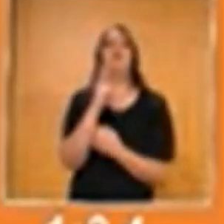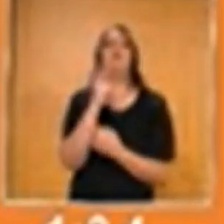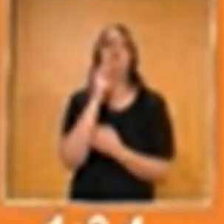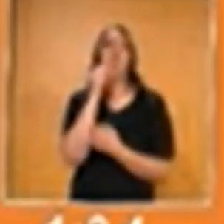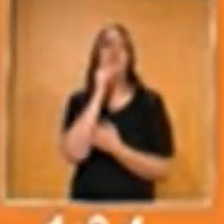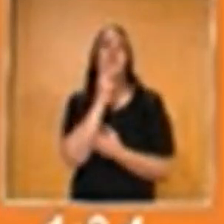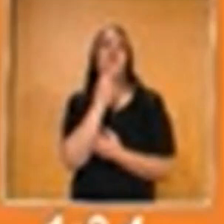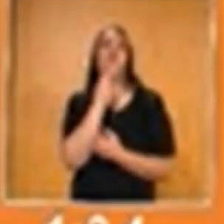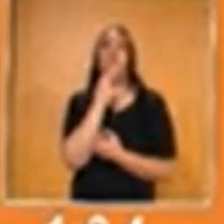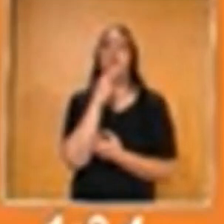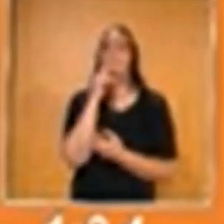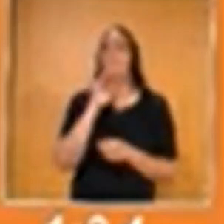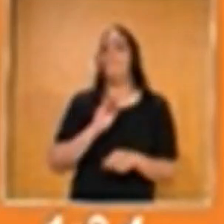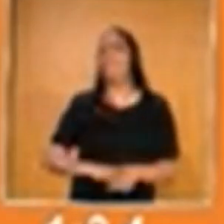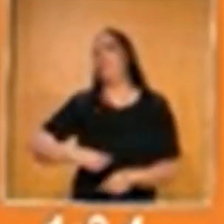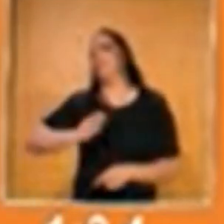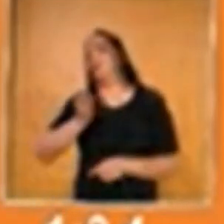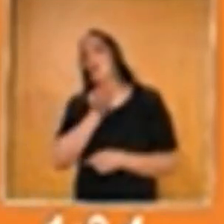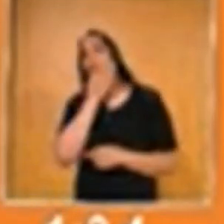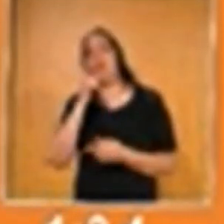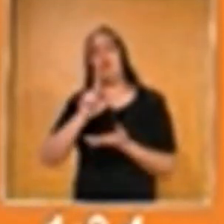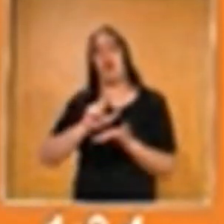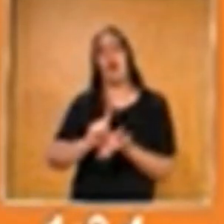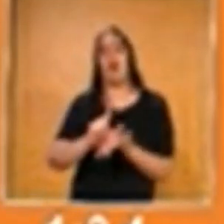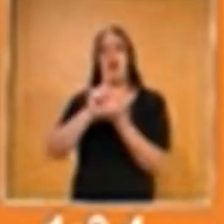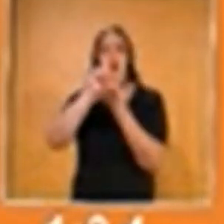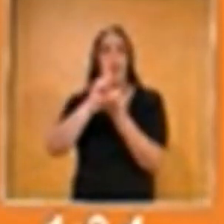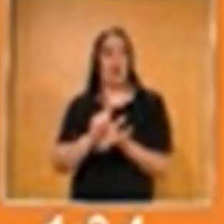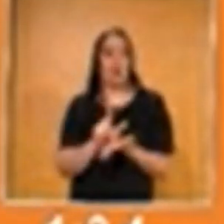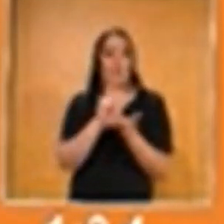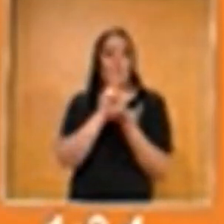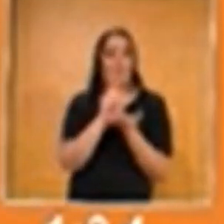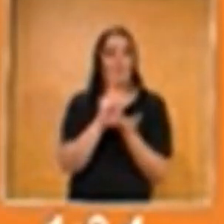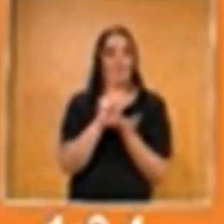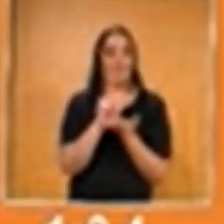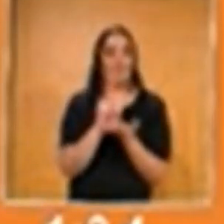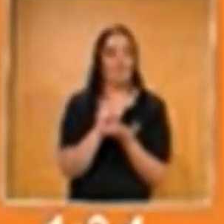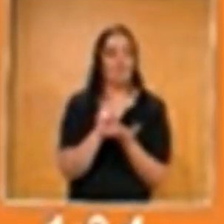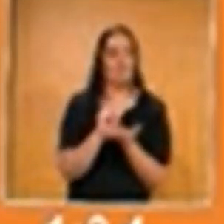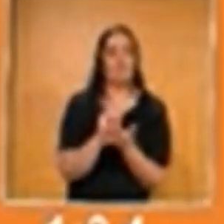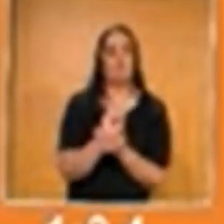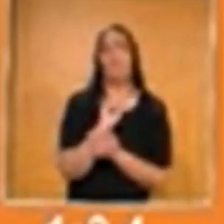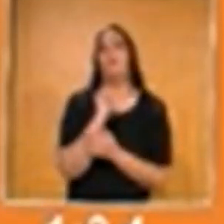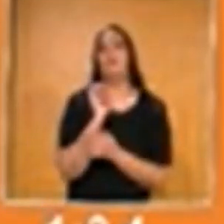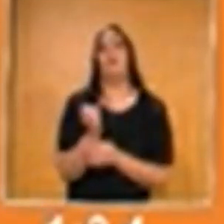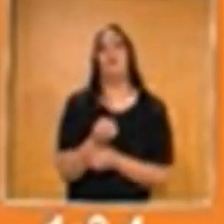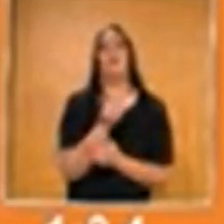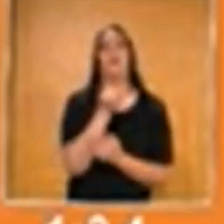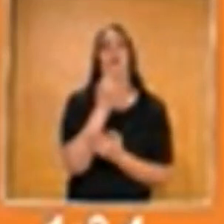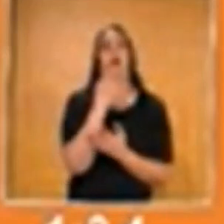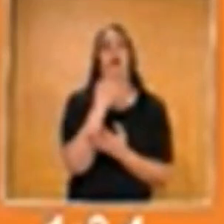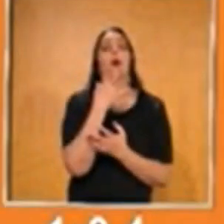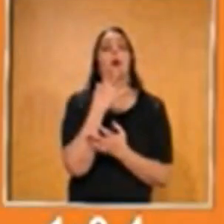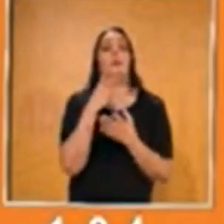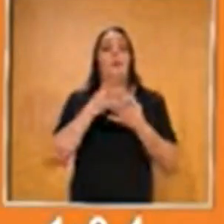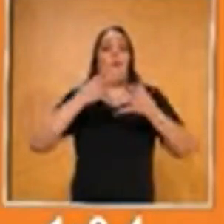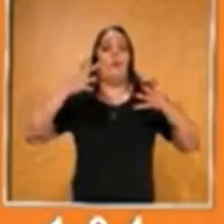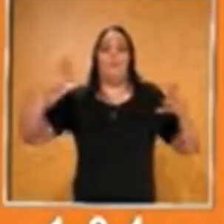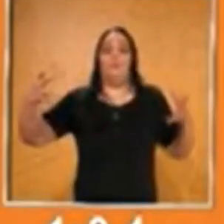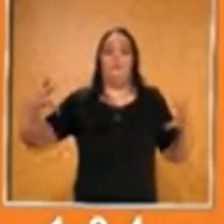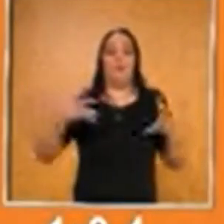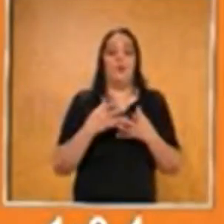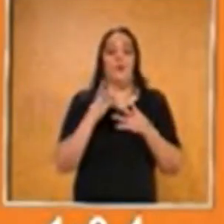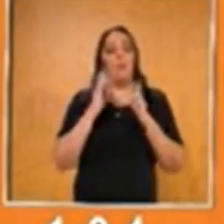El litro también se utiliza para medir el volumen de un cuerpo. O sea, el espacio que ocupa un cuerpo.